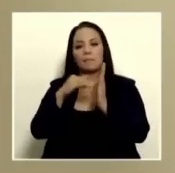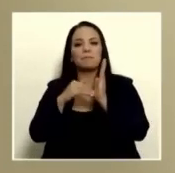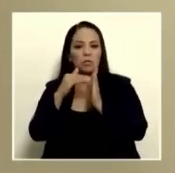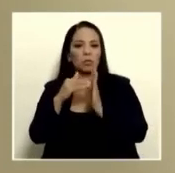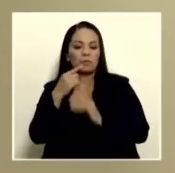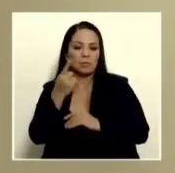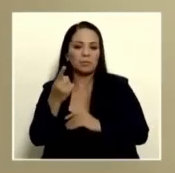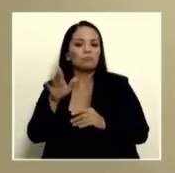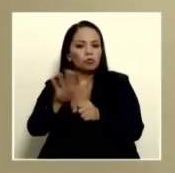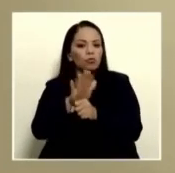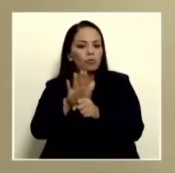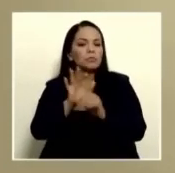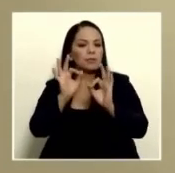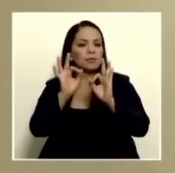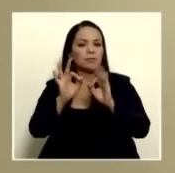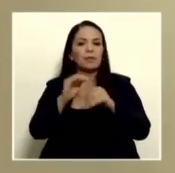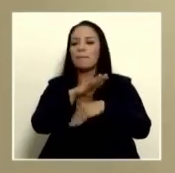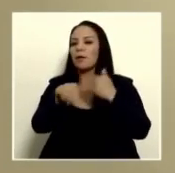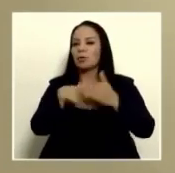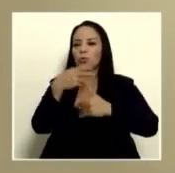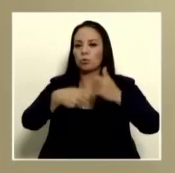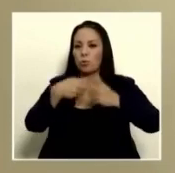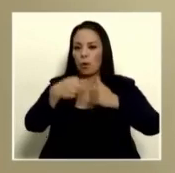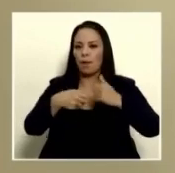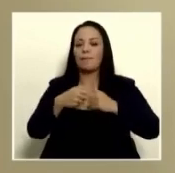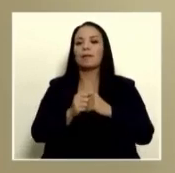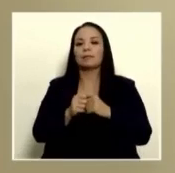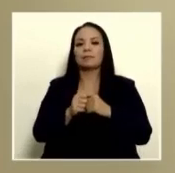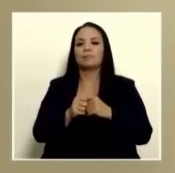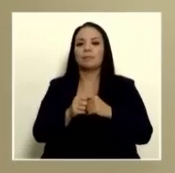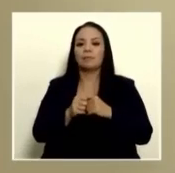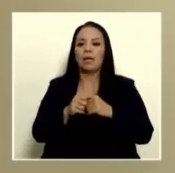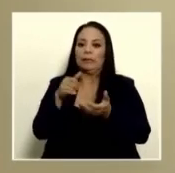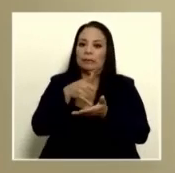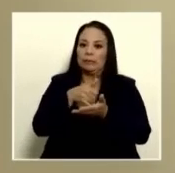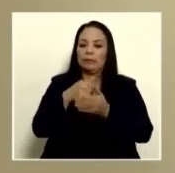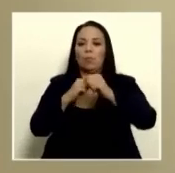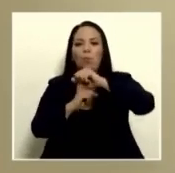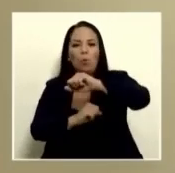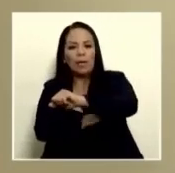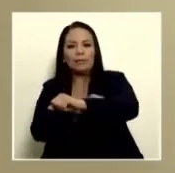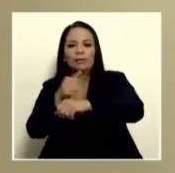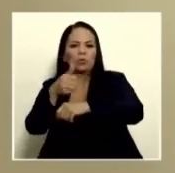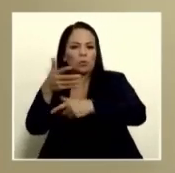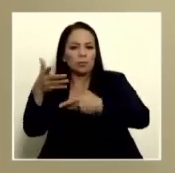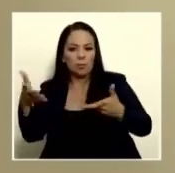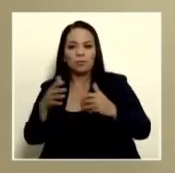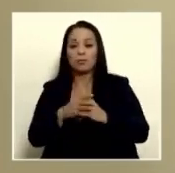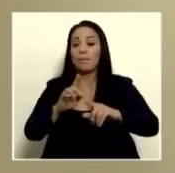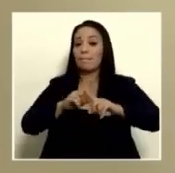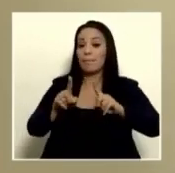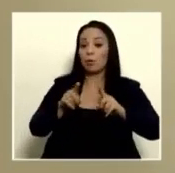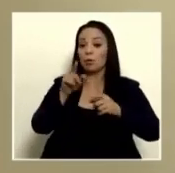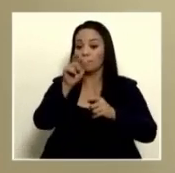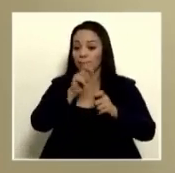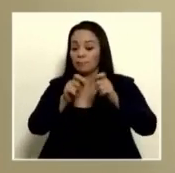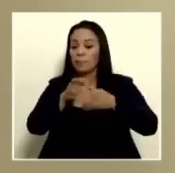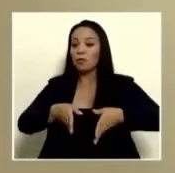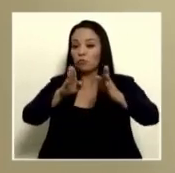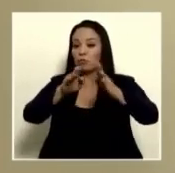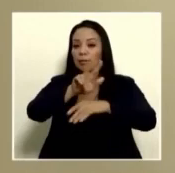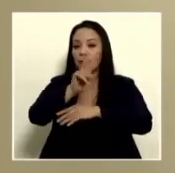eso es más que suficiente para todos los problemas de socavación que hay en otros puentes y otros sitios pero específicamente para la ruta 32